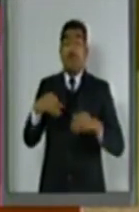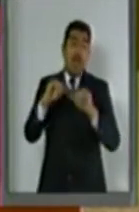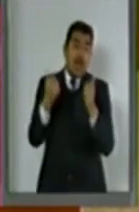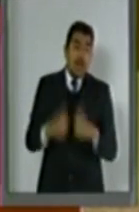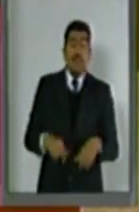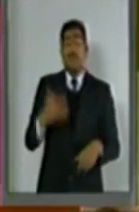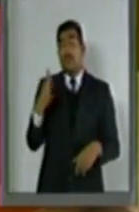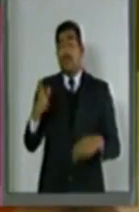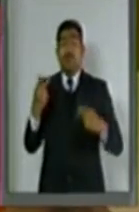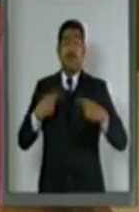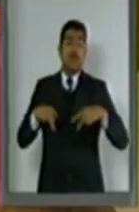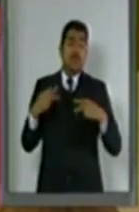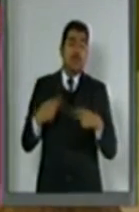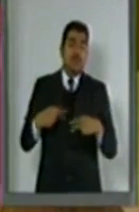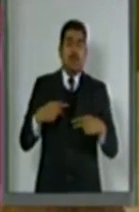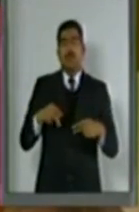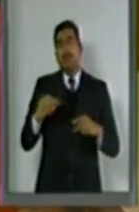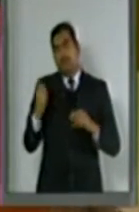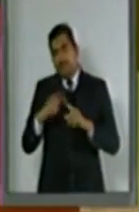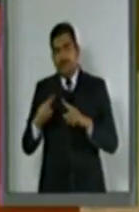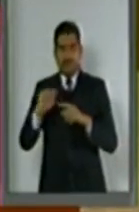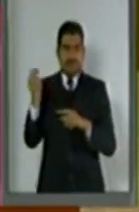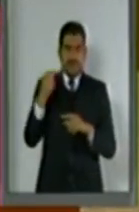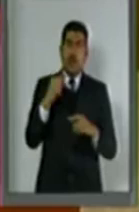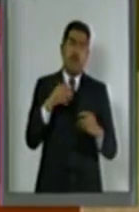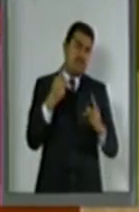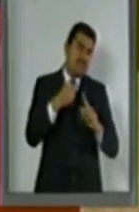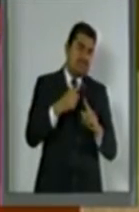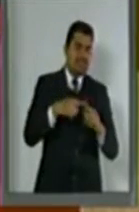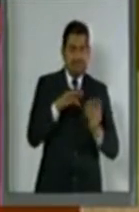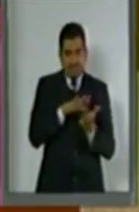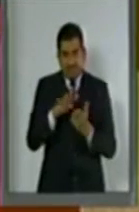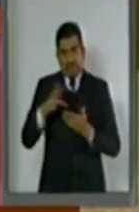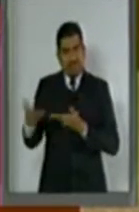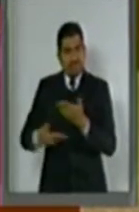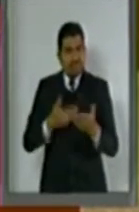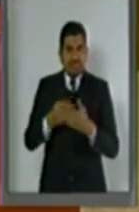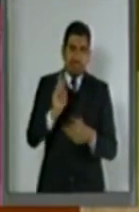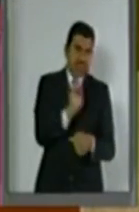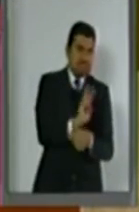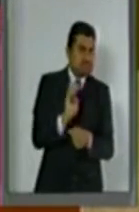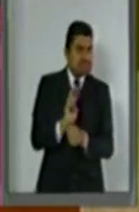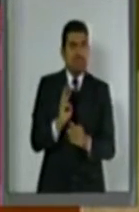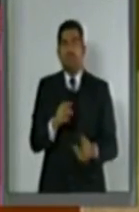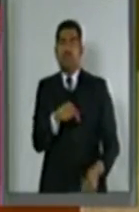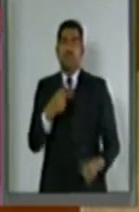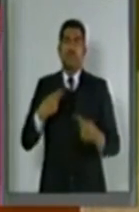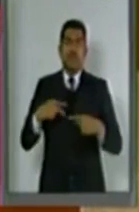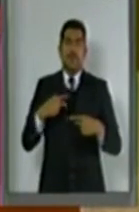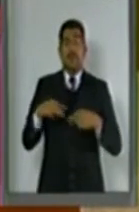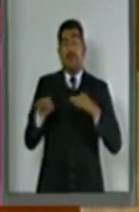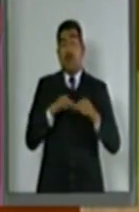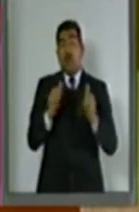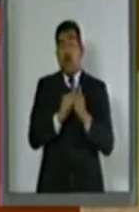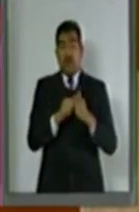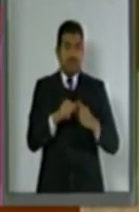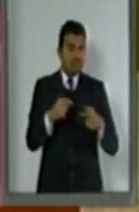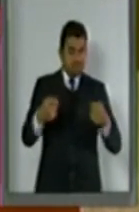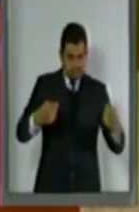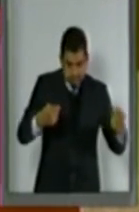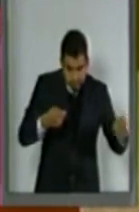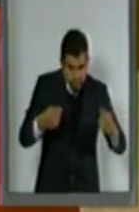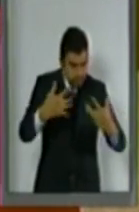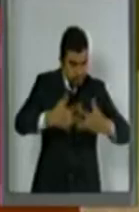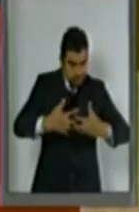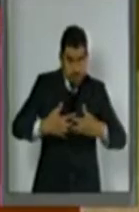profesionistas y técnicos. 8 realizan tareas de servicios personales y vigilancia. 6 trabajan como operadores de maquinaria.